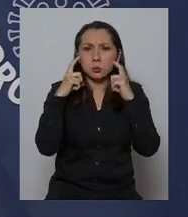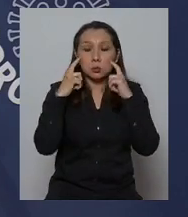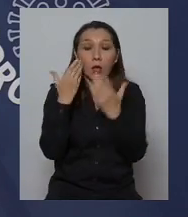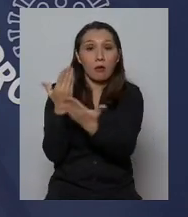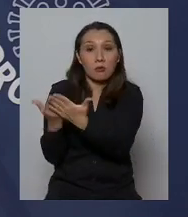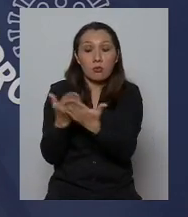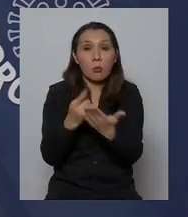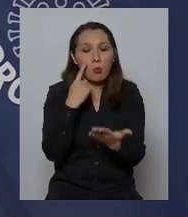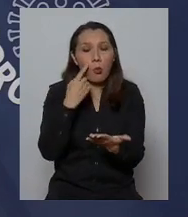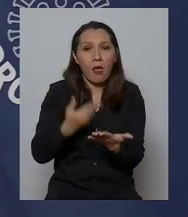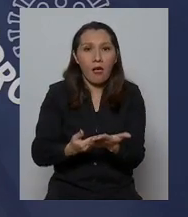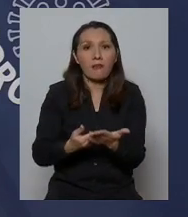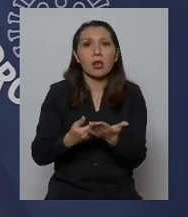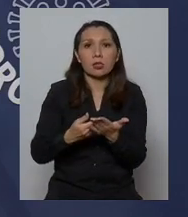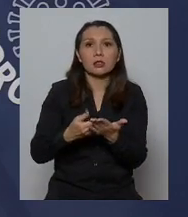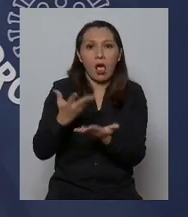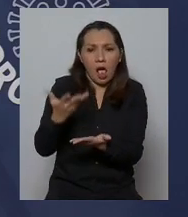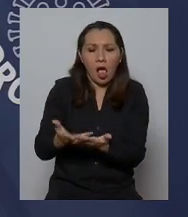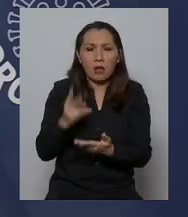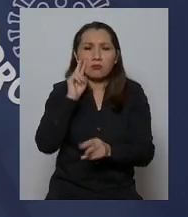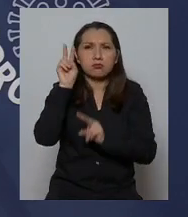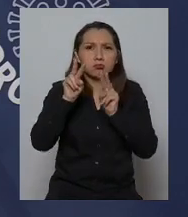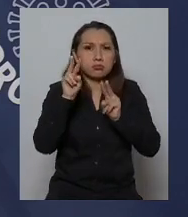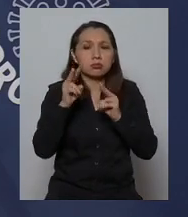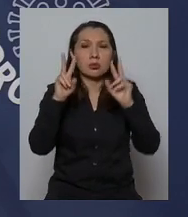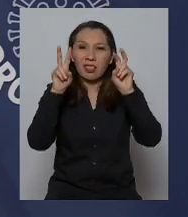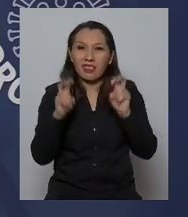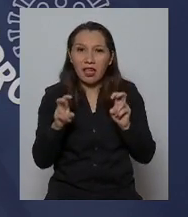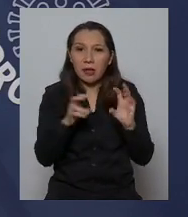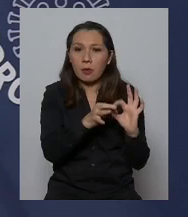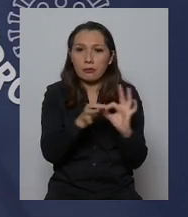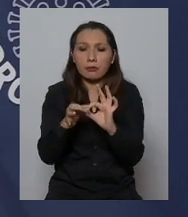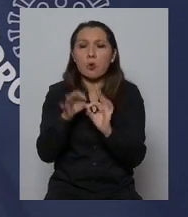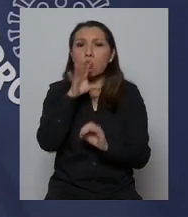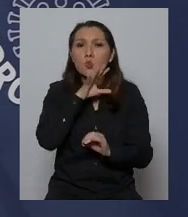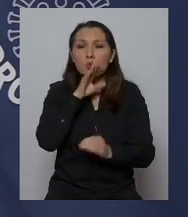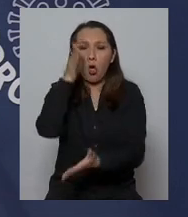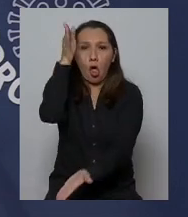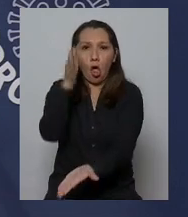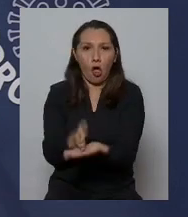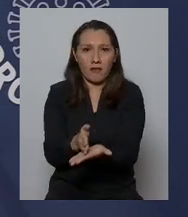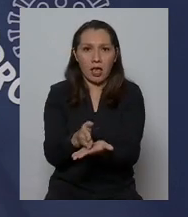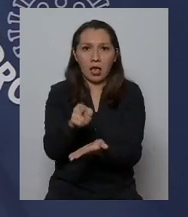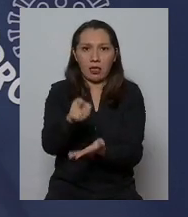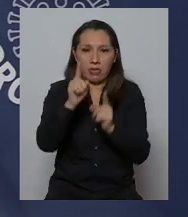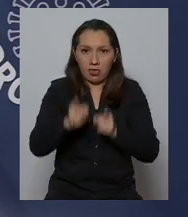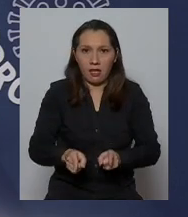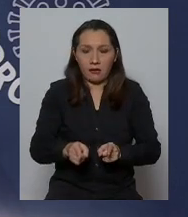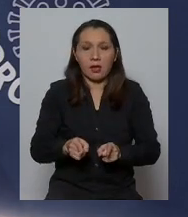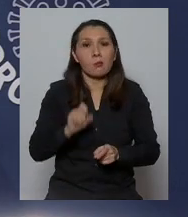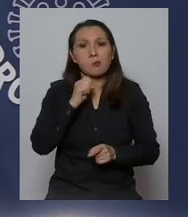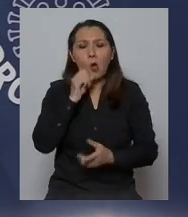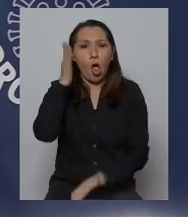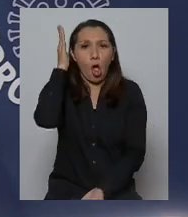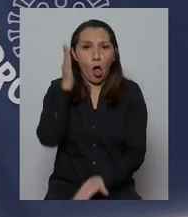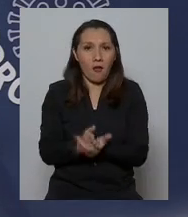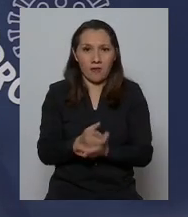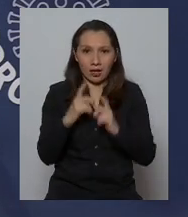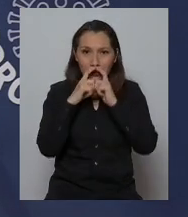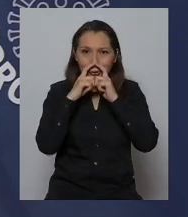la evidencia de la que se dispone en este momento en relación al uso obligatorio. Esto es uso